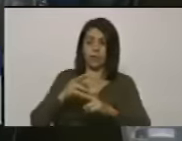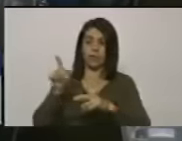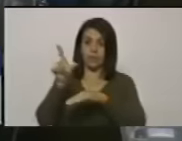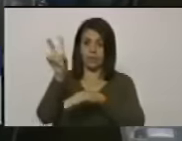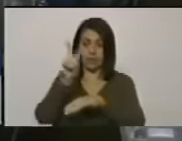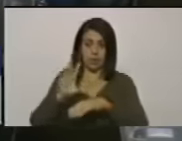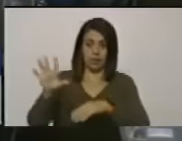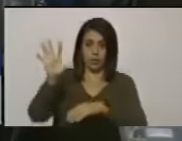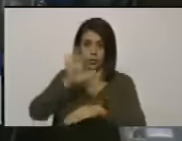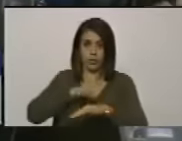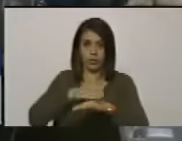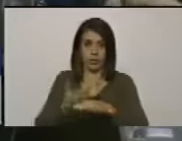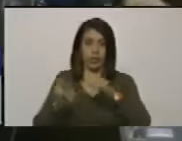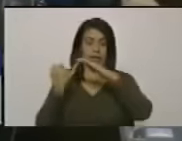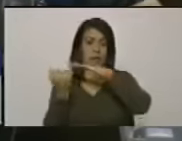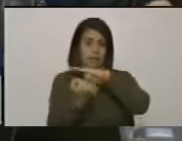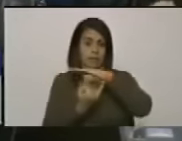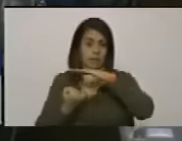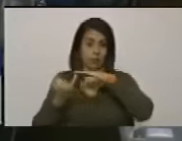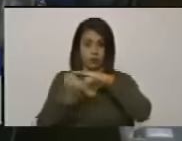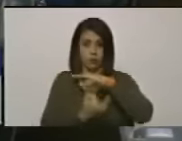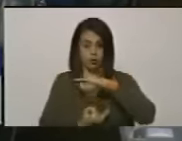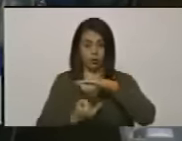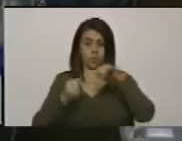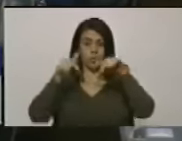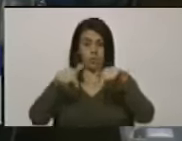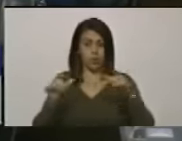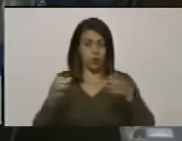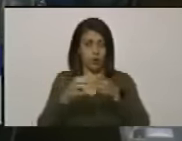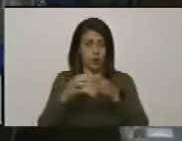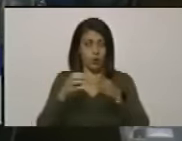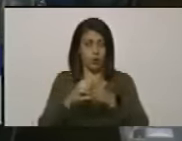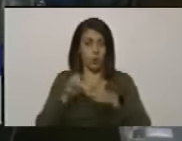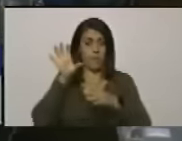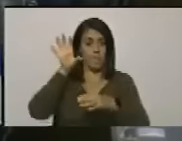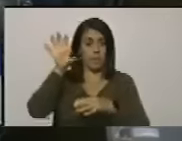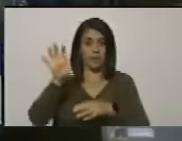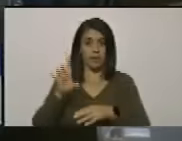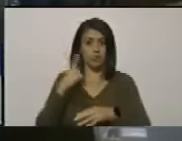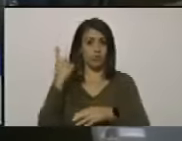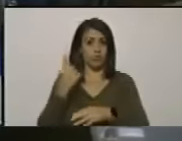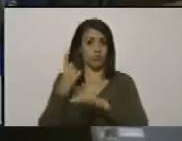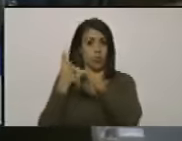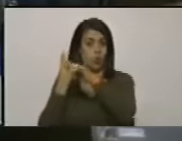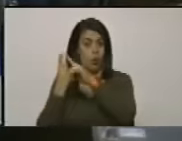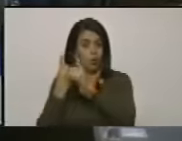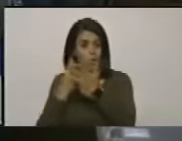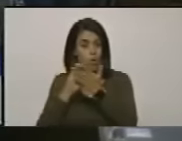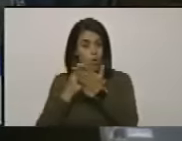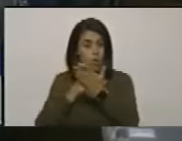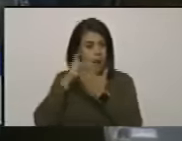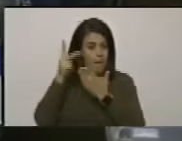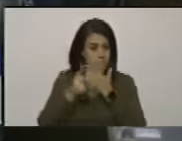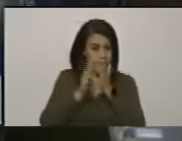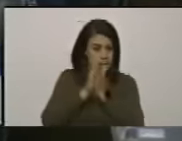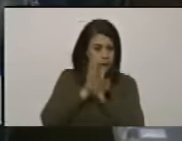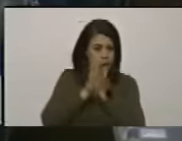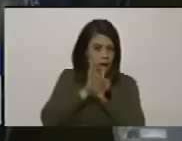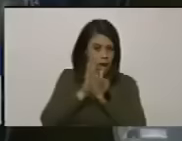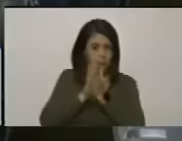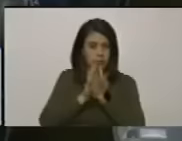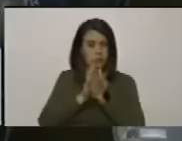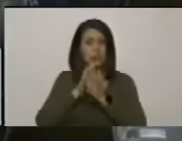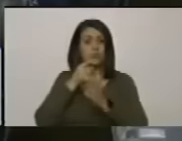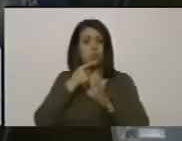venezolano y las instituciones frente a un sector del país que no solamente conspira sino que depreda